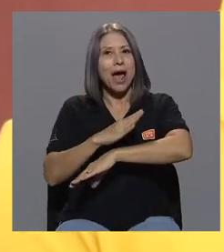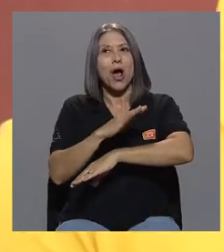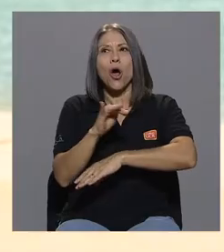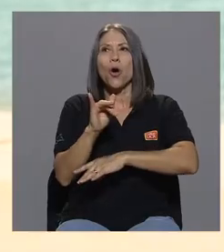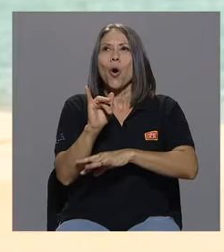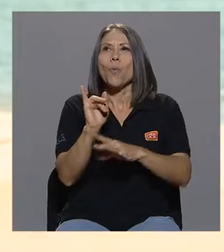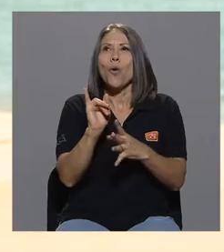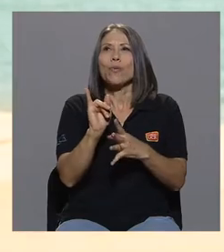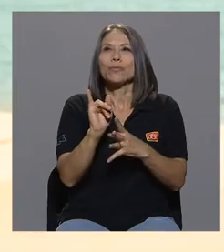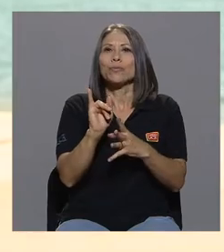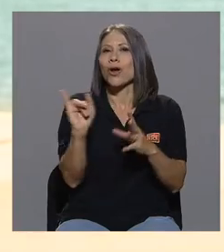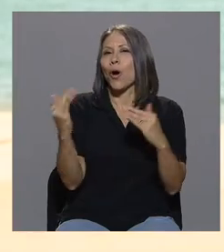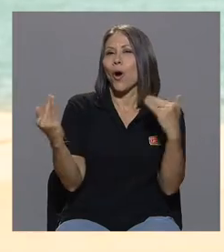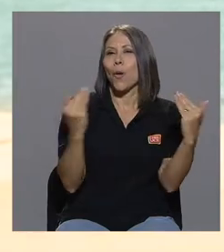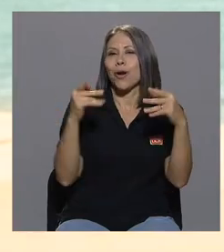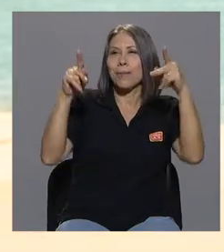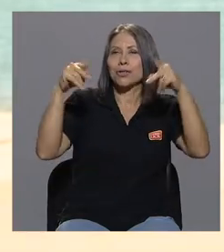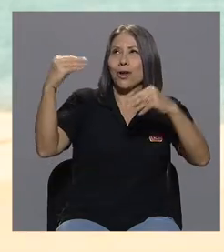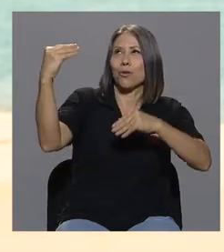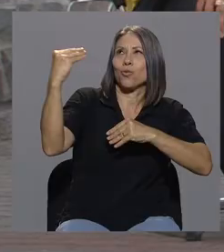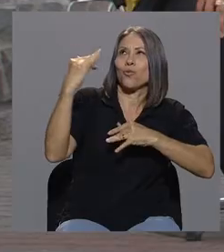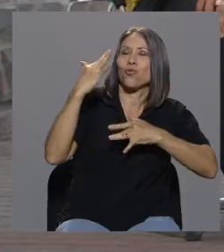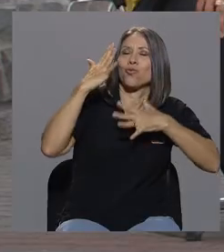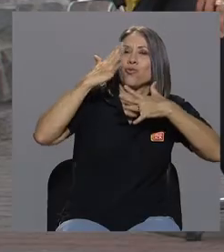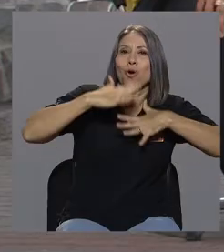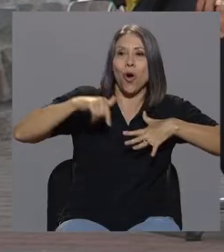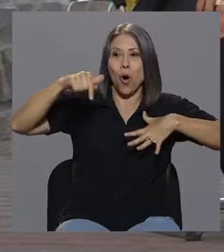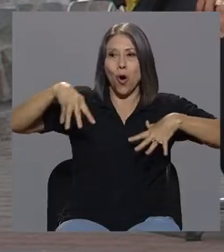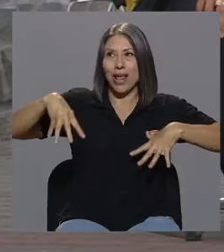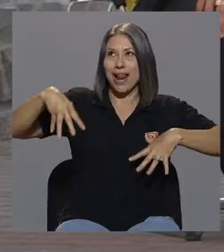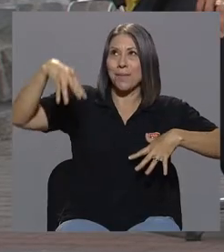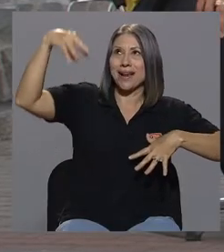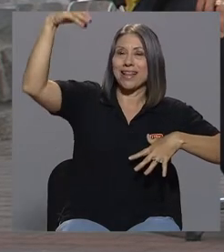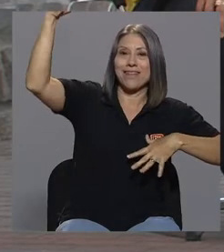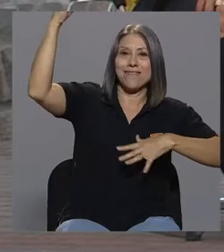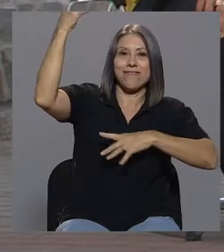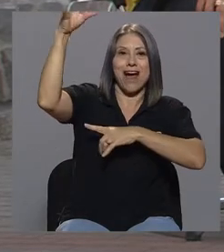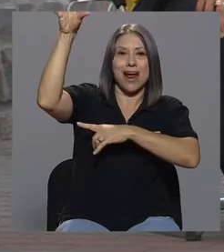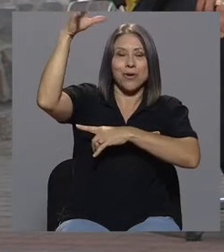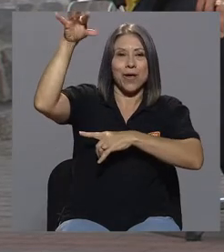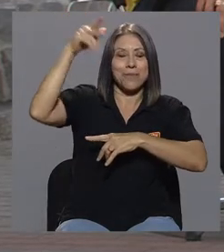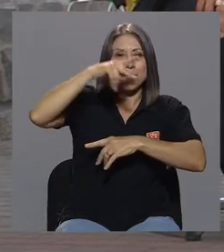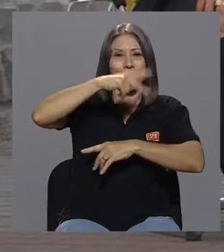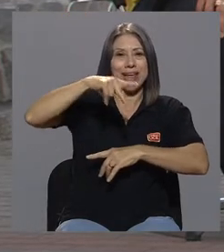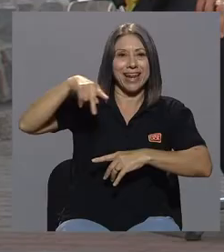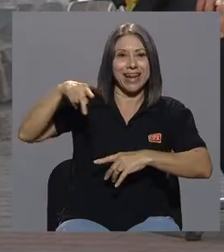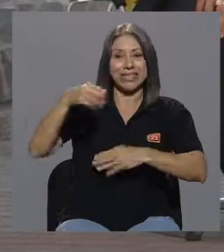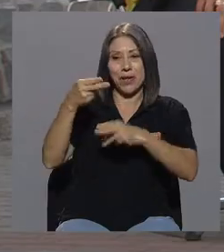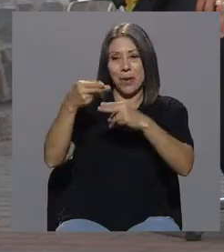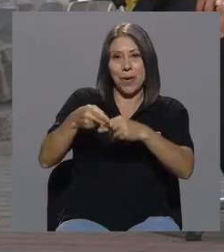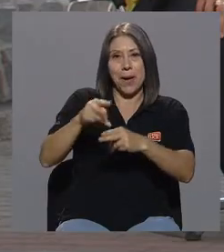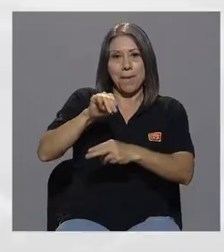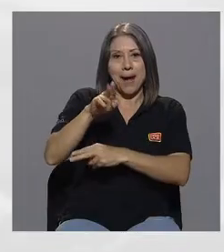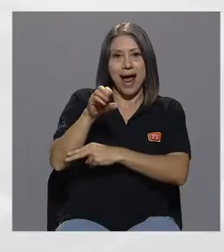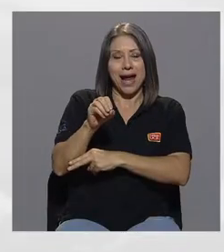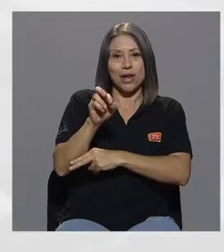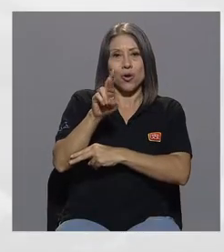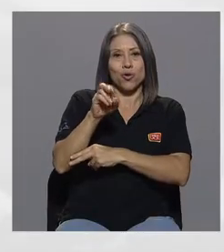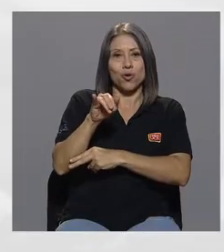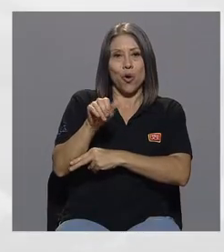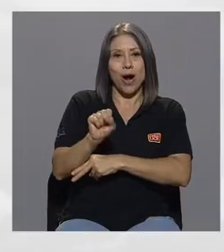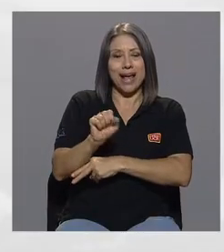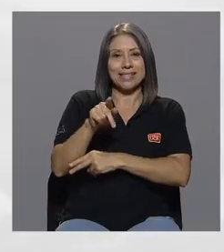hoy aquí a la par del faro en Punta Arenas. Exactamente. Don Mario Rojas Peralta, un